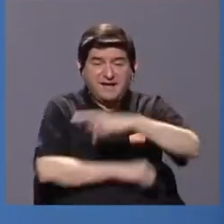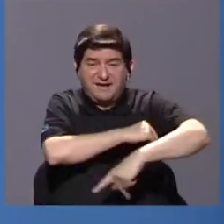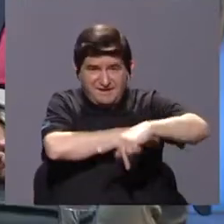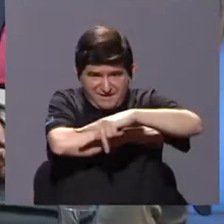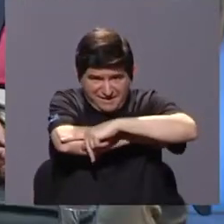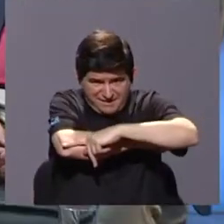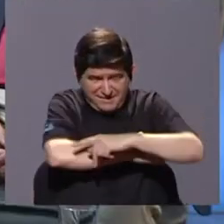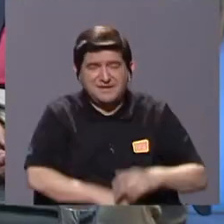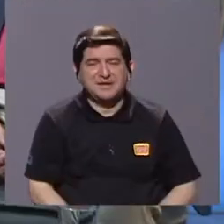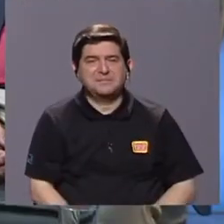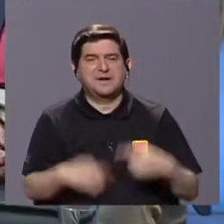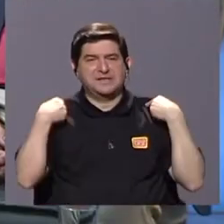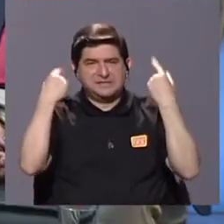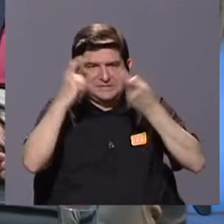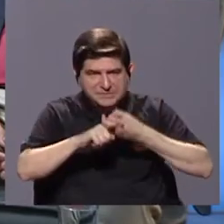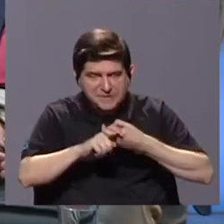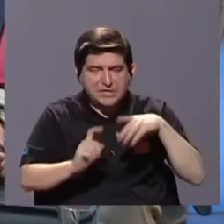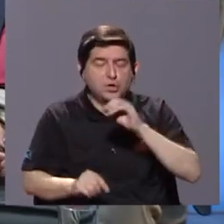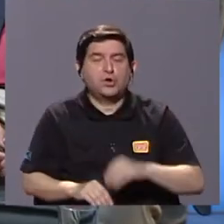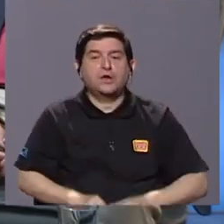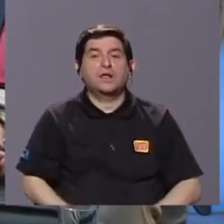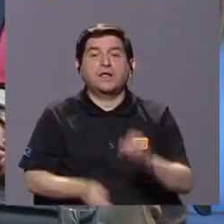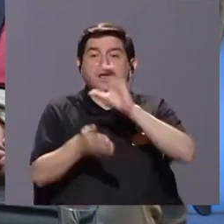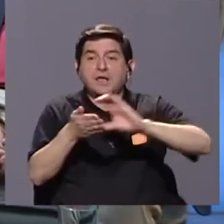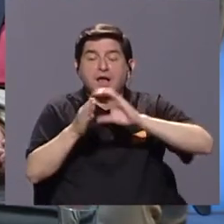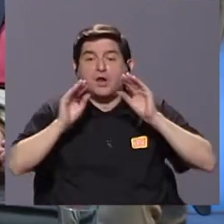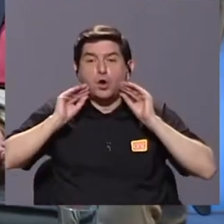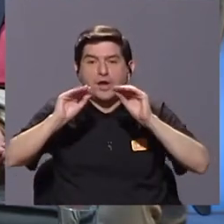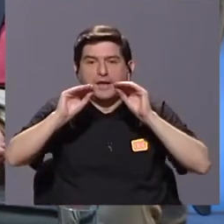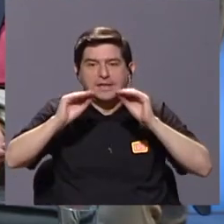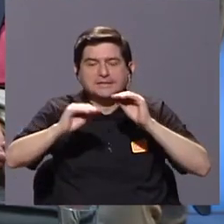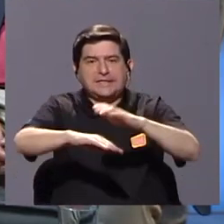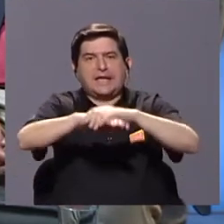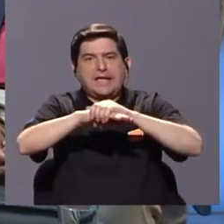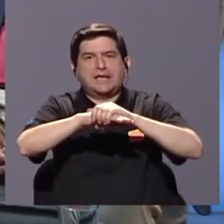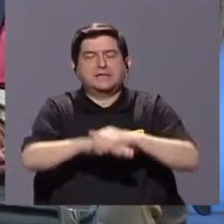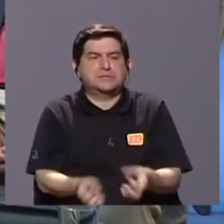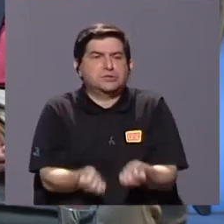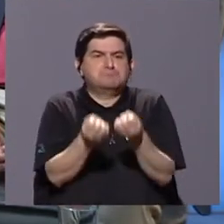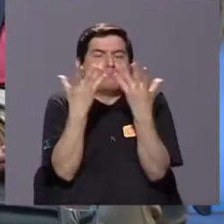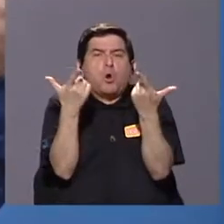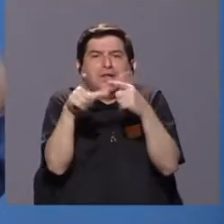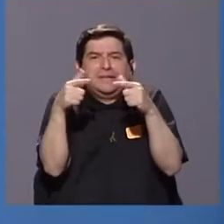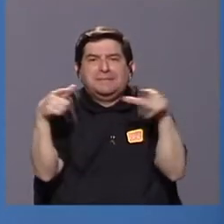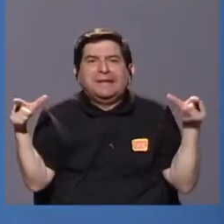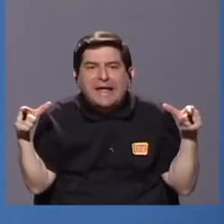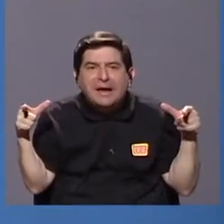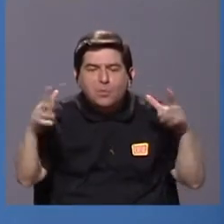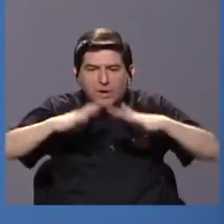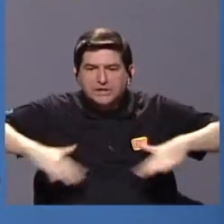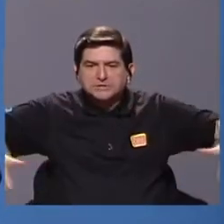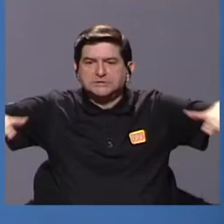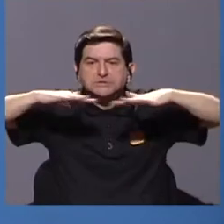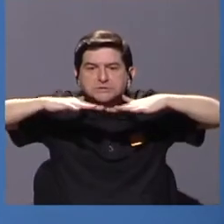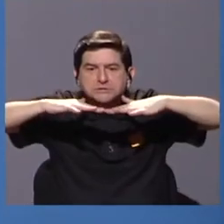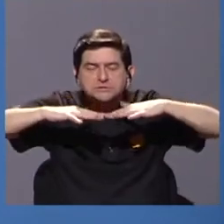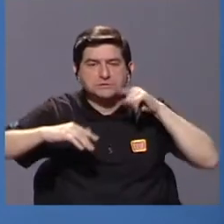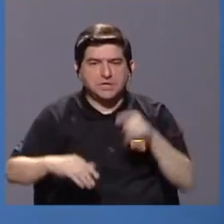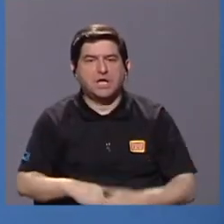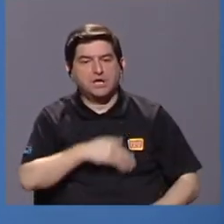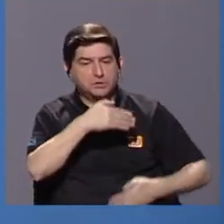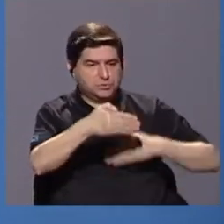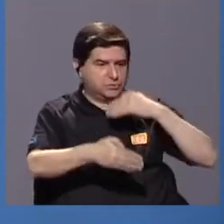en el colegio. Eso es una realidad multilingüe que viven ellos. O sea, están llenos de lenguas ahí en su entorno y eso hay que